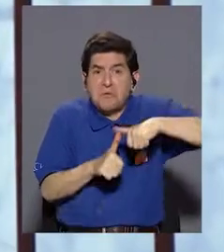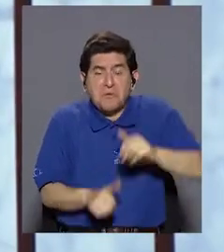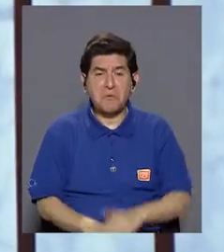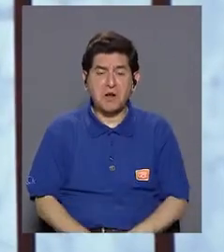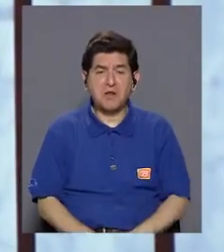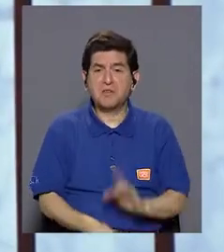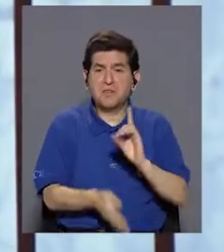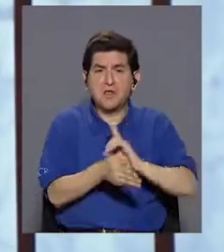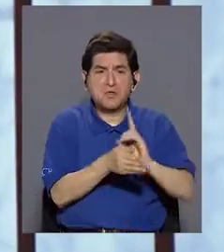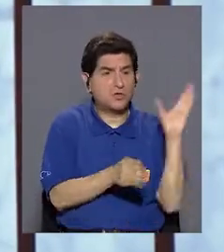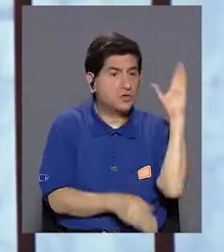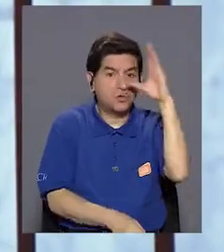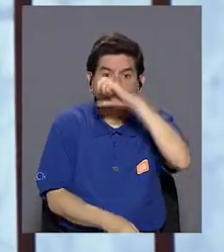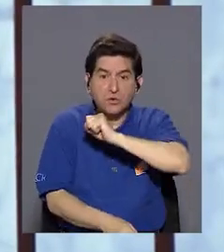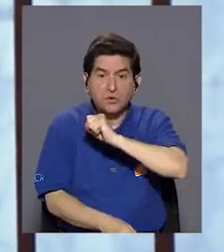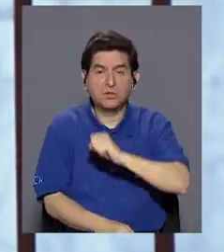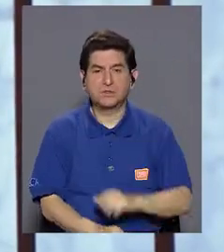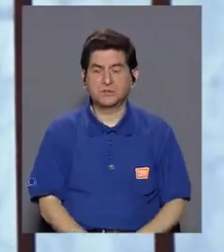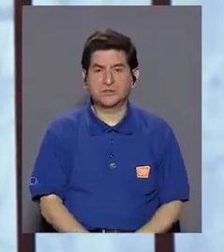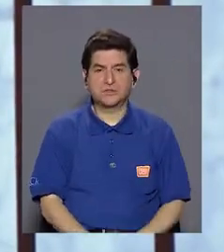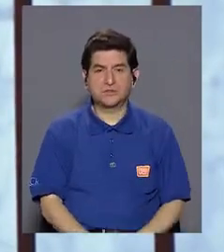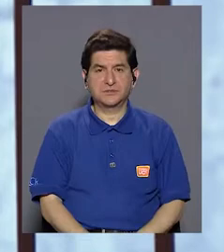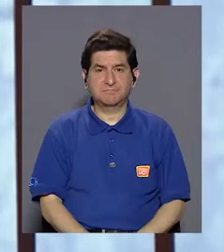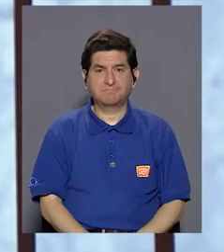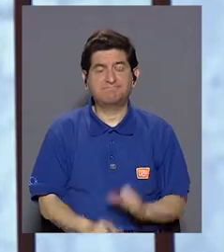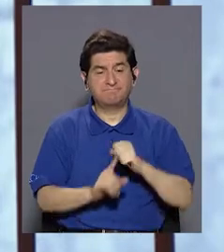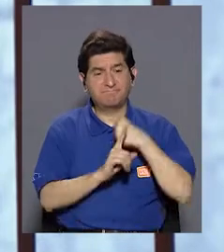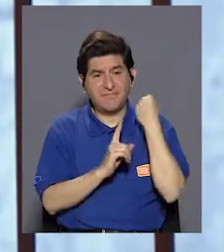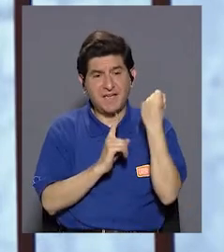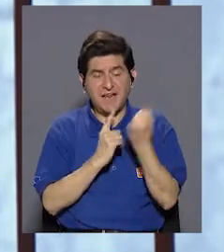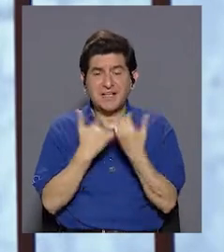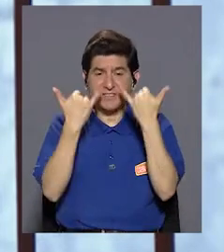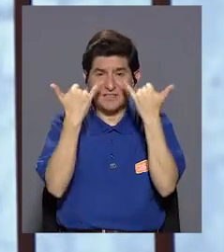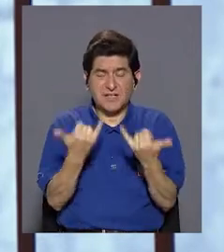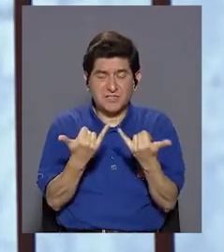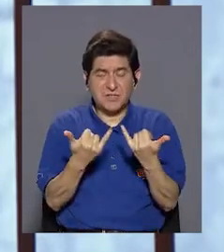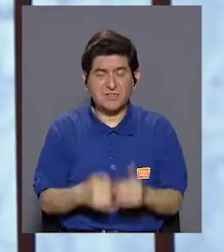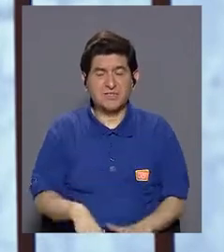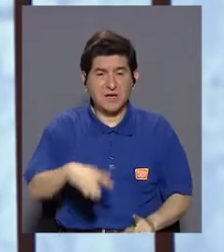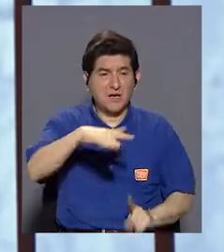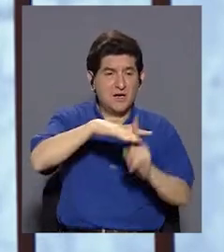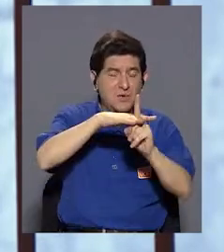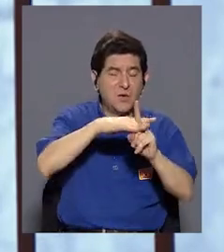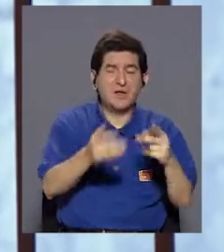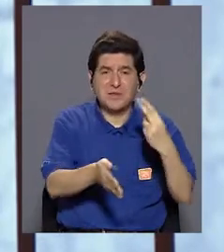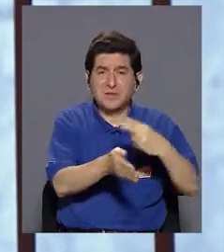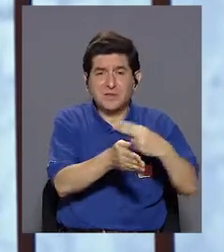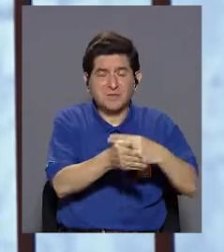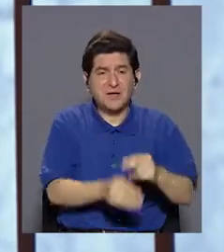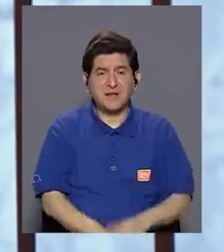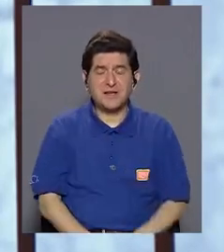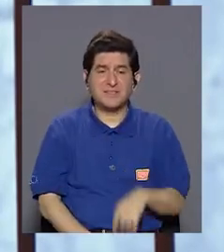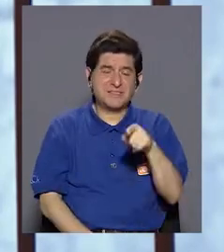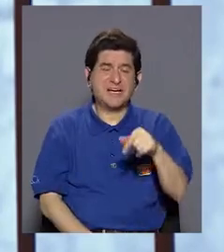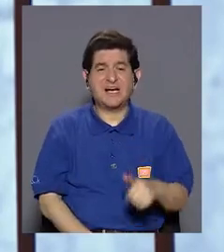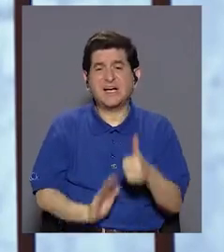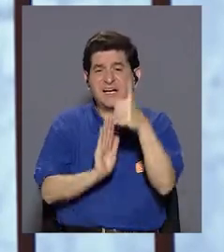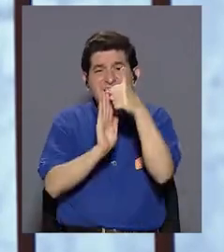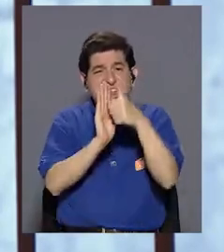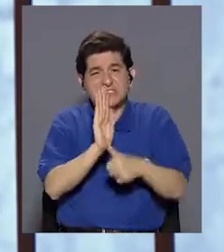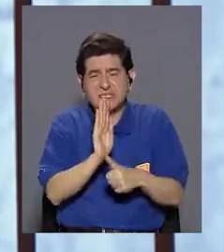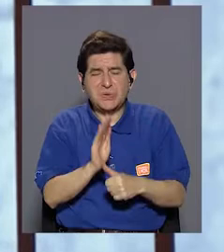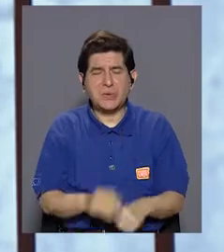acuerdan, los médicos no se dan cuenta y entonces ya cuando llegan, ya hay que meter al niño a una